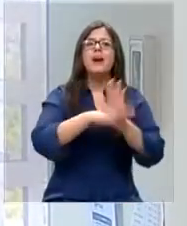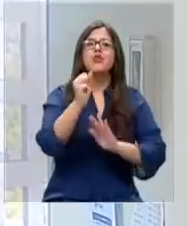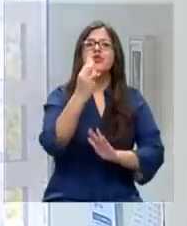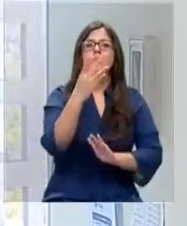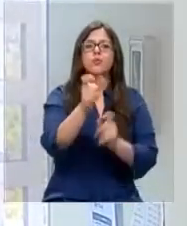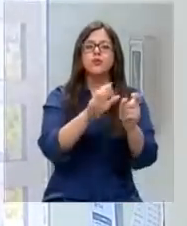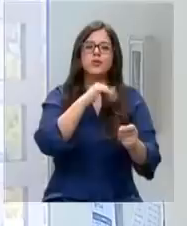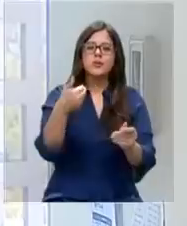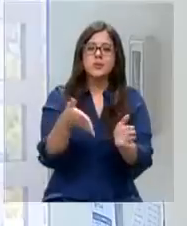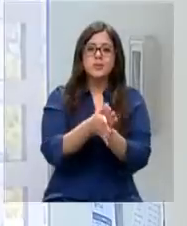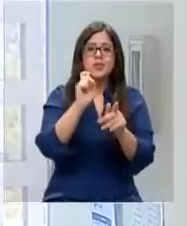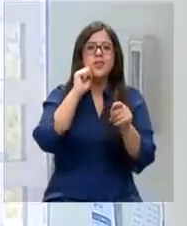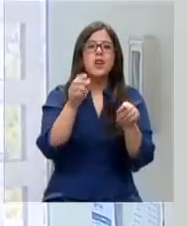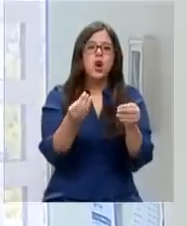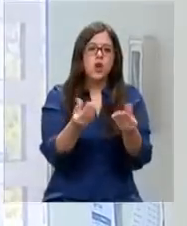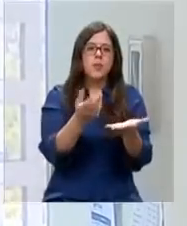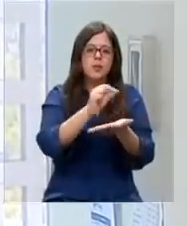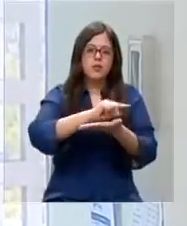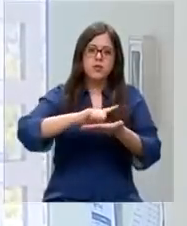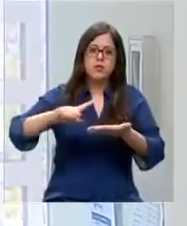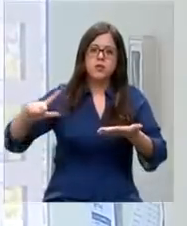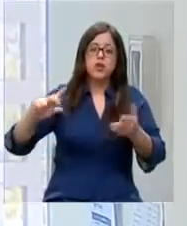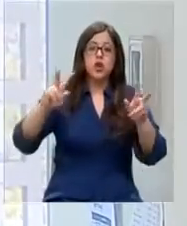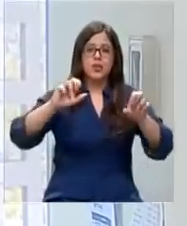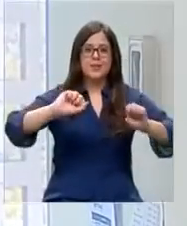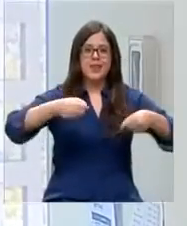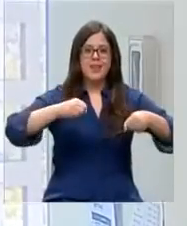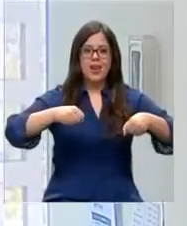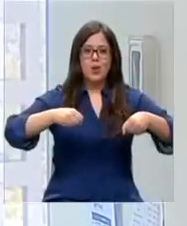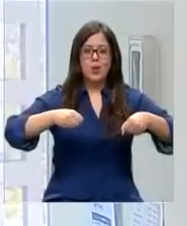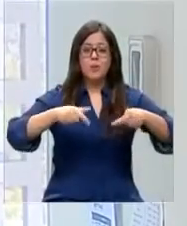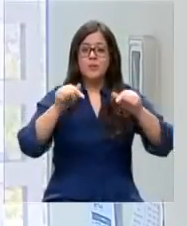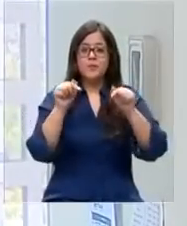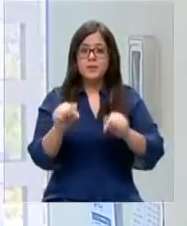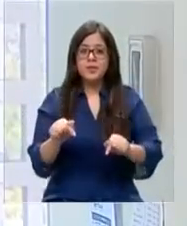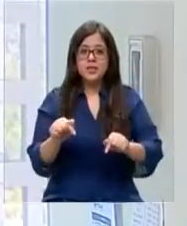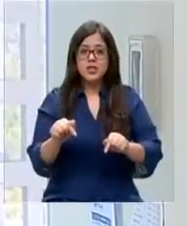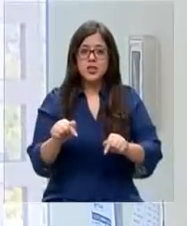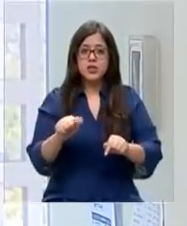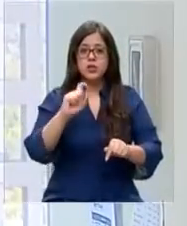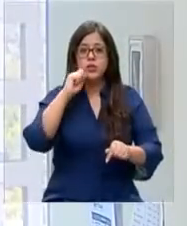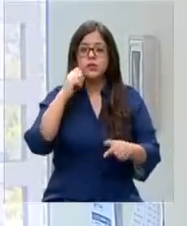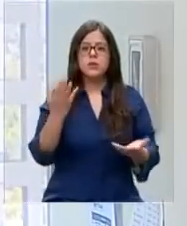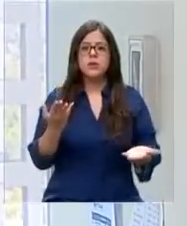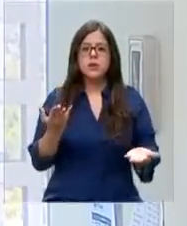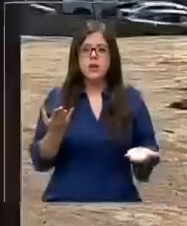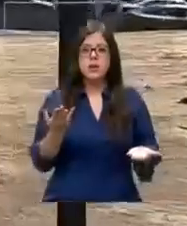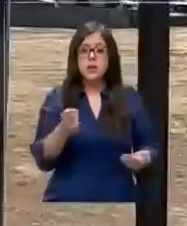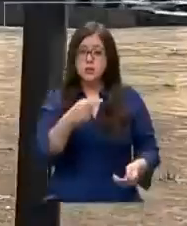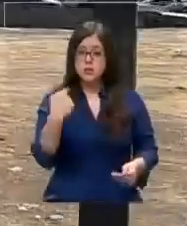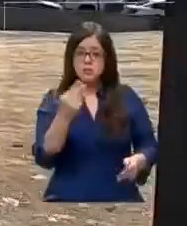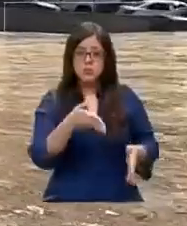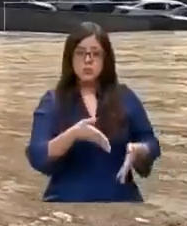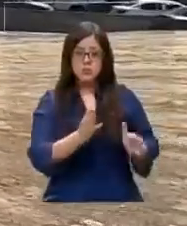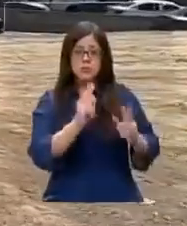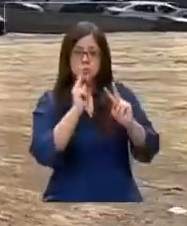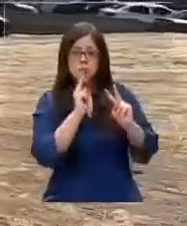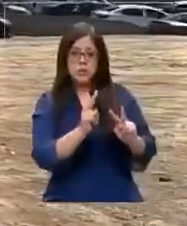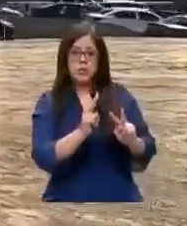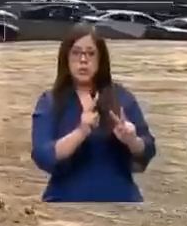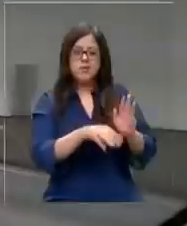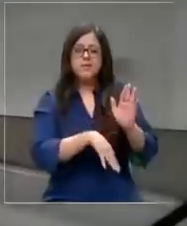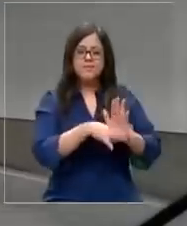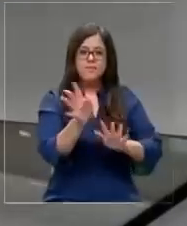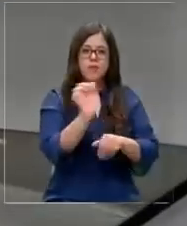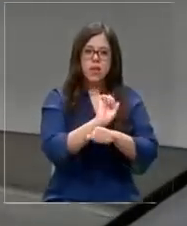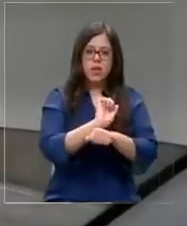Esto se ha ido presentando, lógicamente, con la tasa de motorización. Eso redunda en que nosotros en las calles veamos mucho